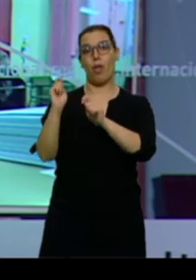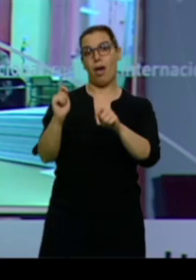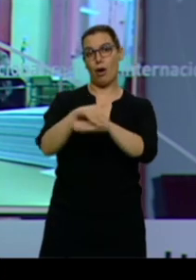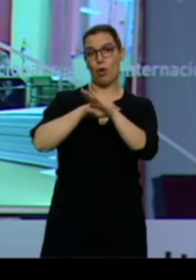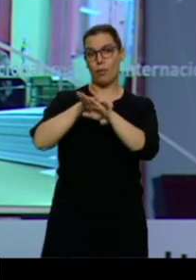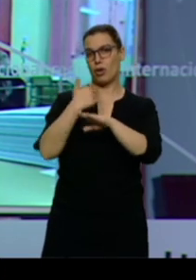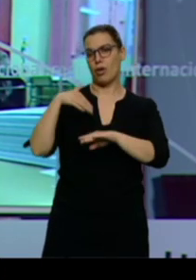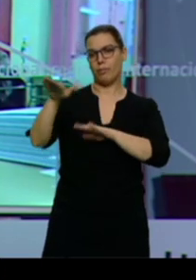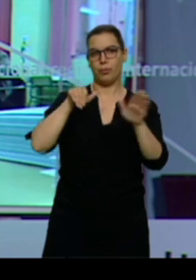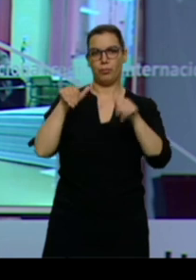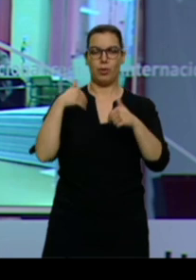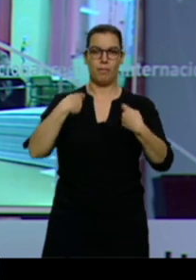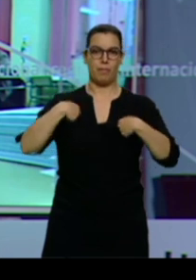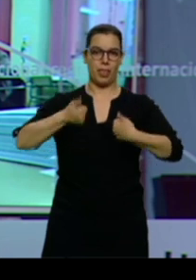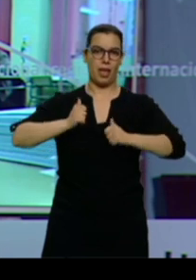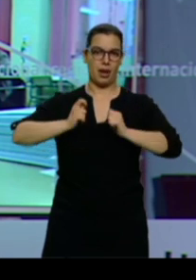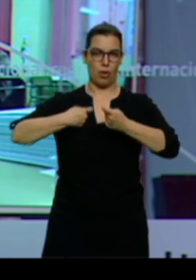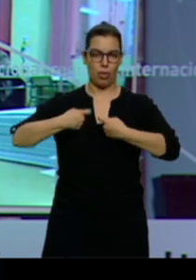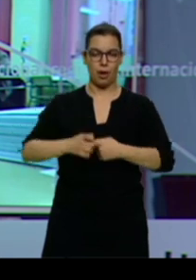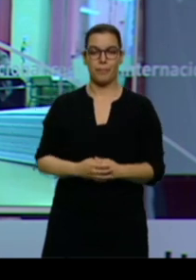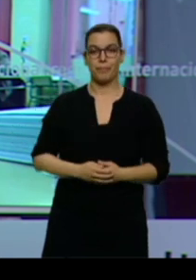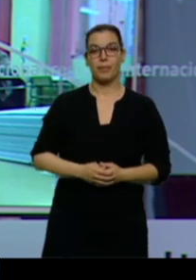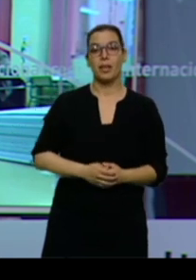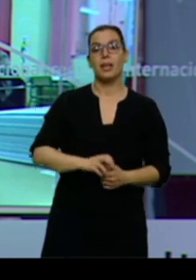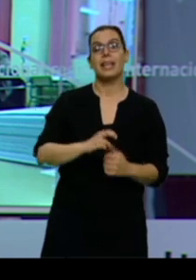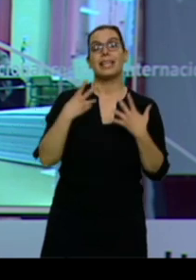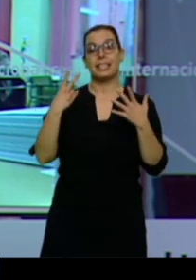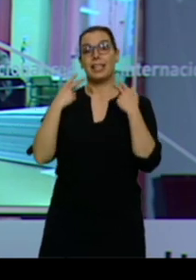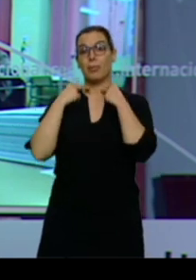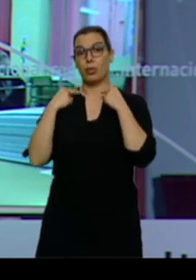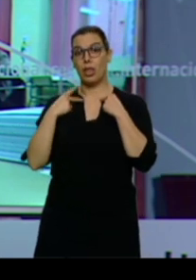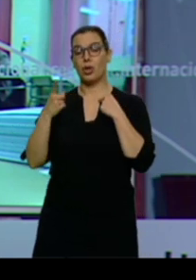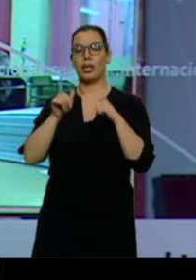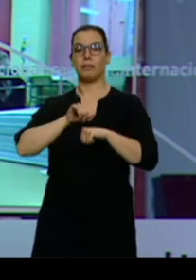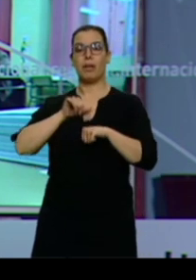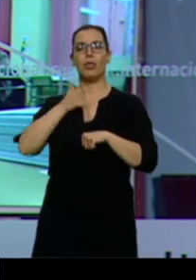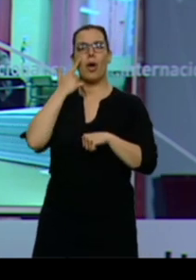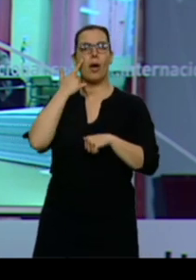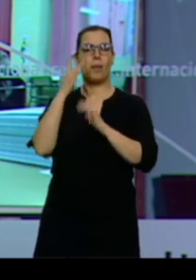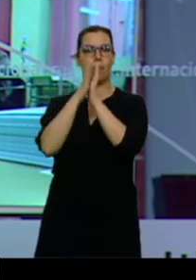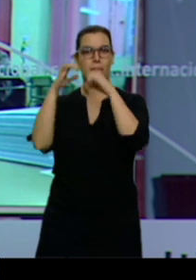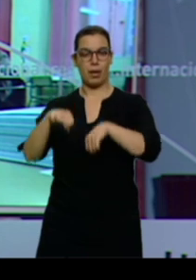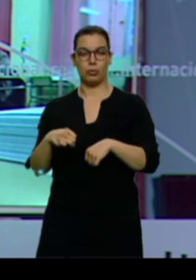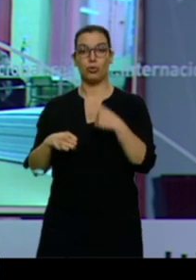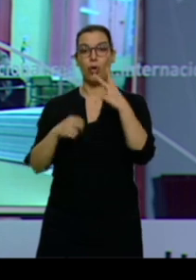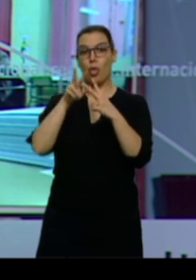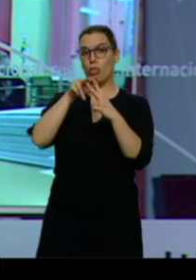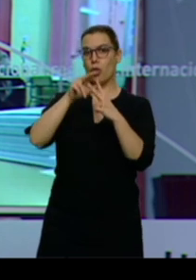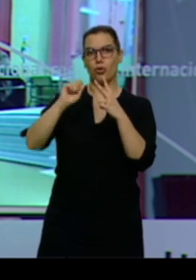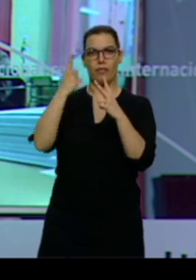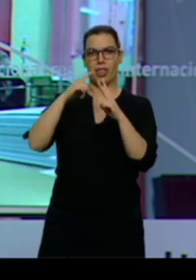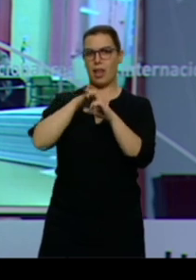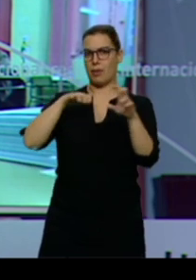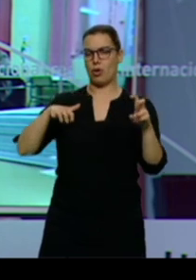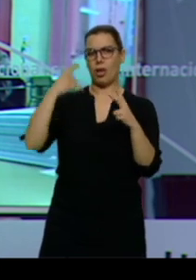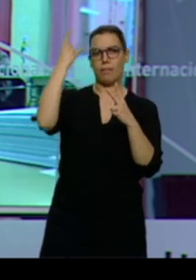Además de en Zamora, hay otras siete diputaciones pendientes de los pactos. Solo hay dos, Valencia y Salamanca, donde las mayorías están claras, las dos del